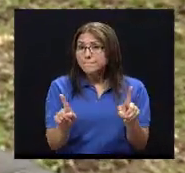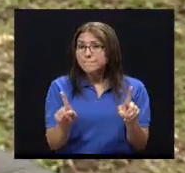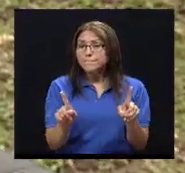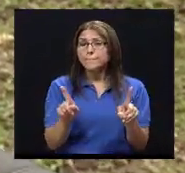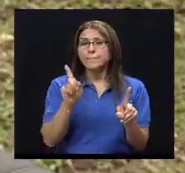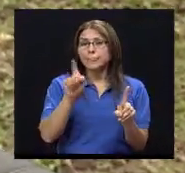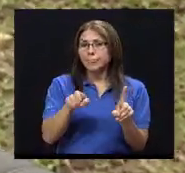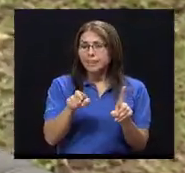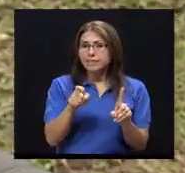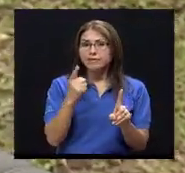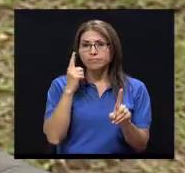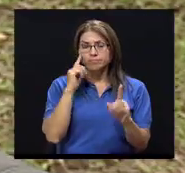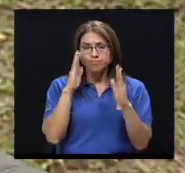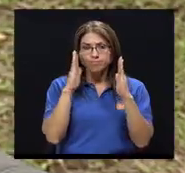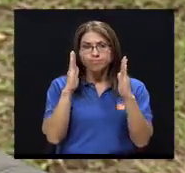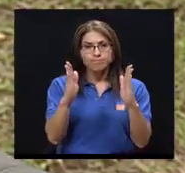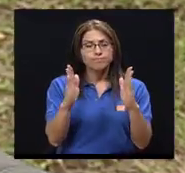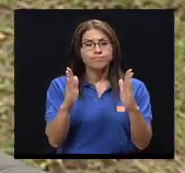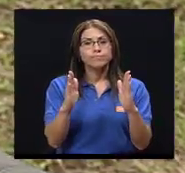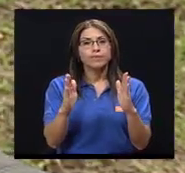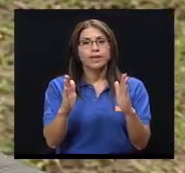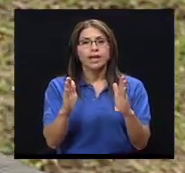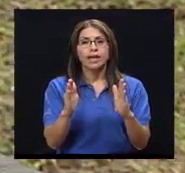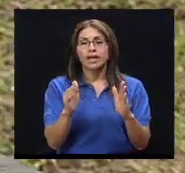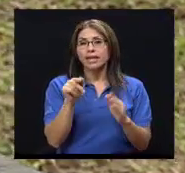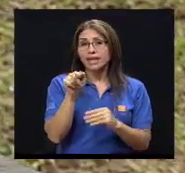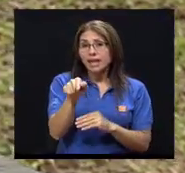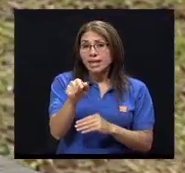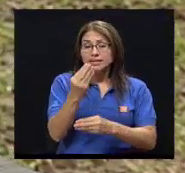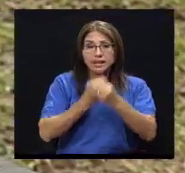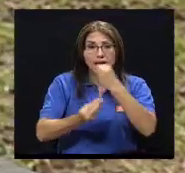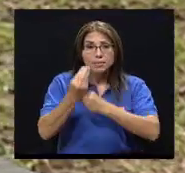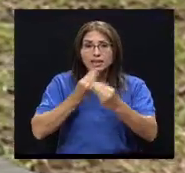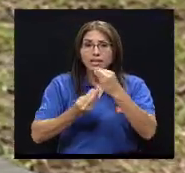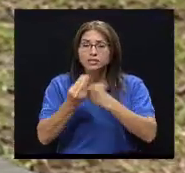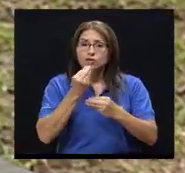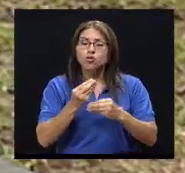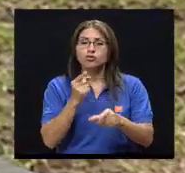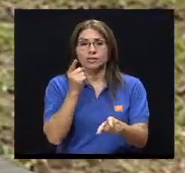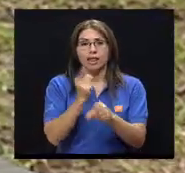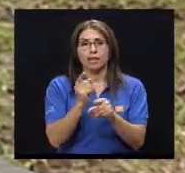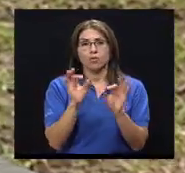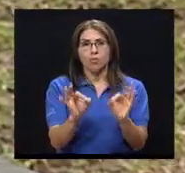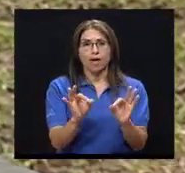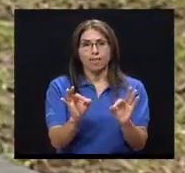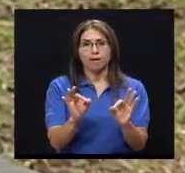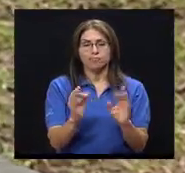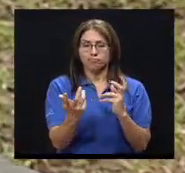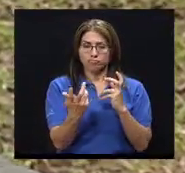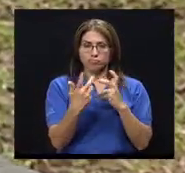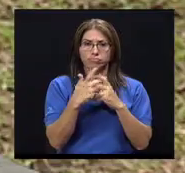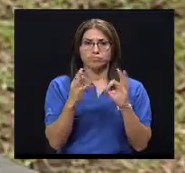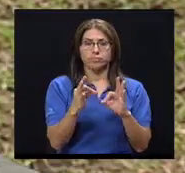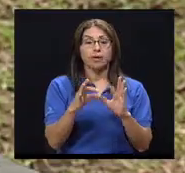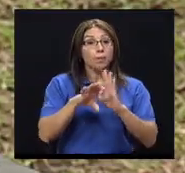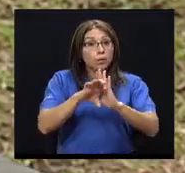y es lo que hay que resaltar, por sobre todo, sea la alimentación nutricionalmente adecuada. Entonces, si teníamos una